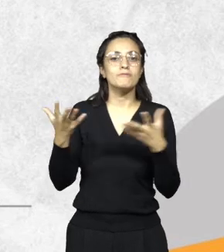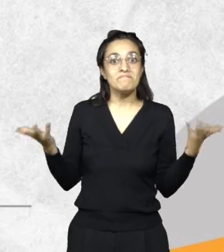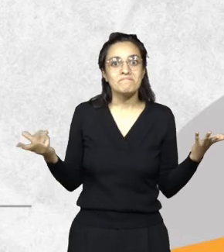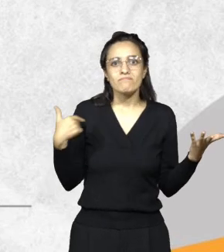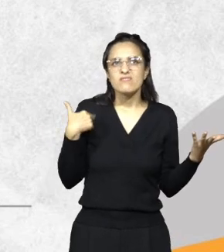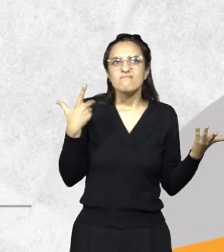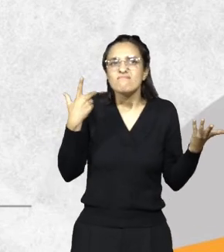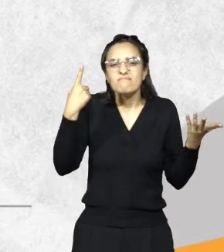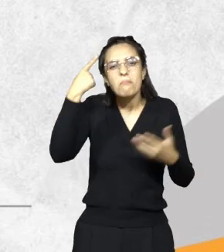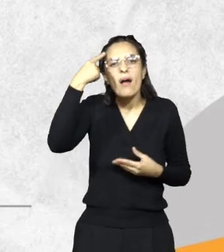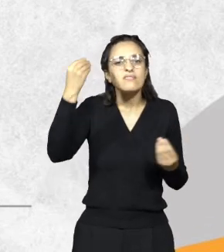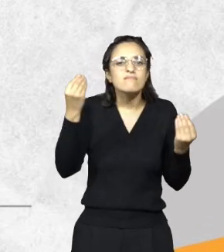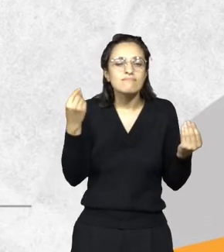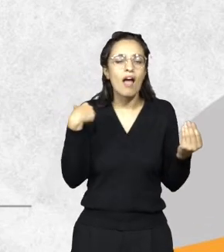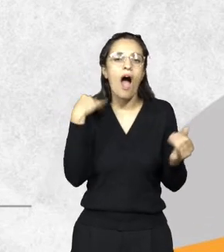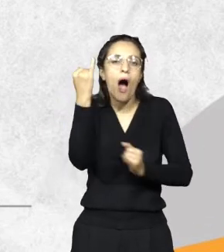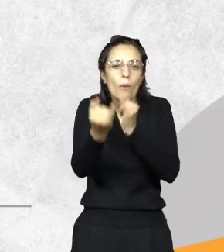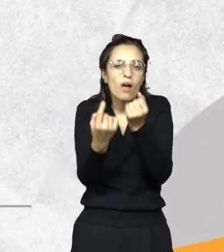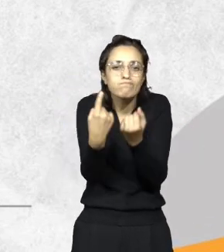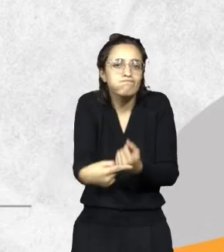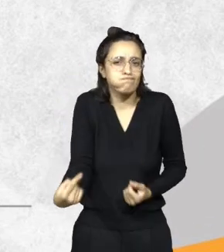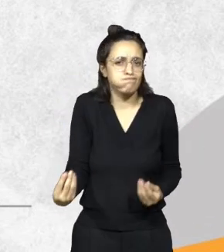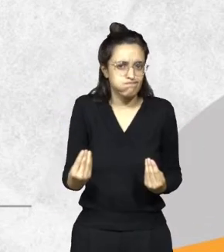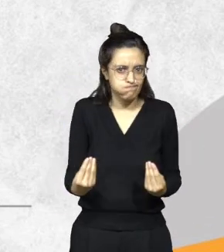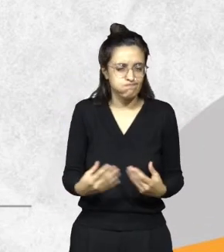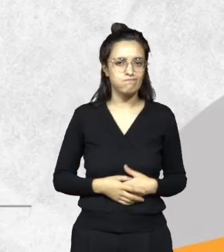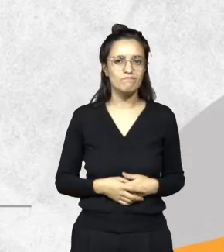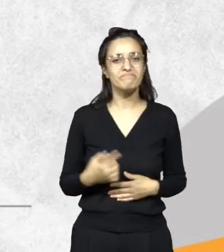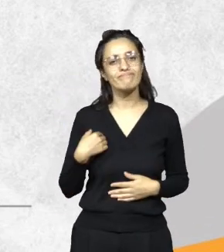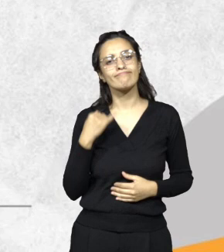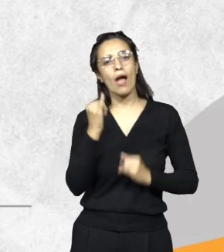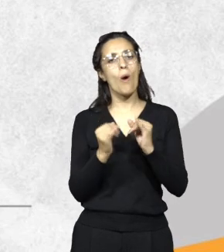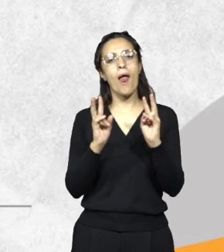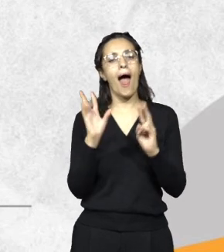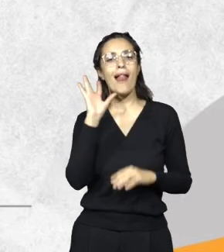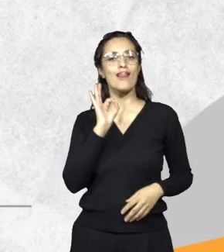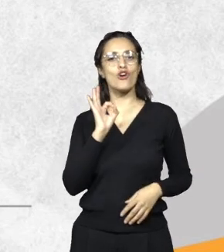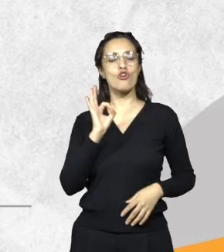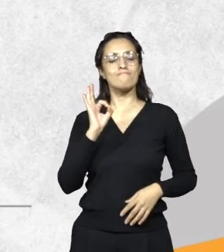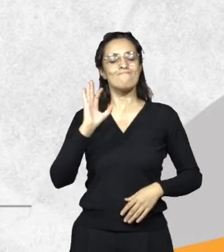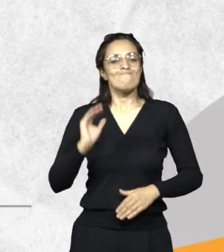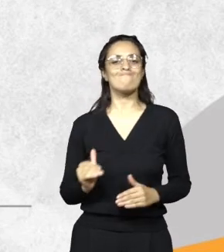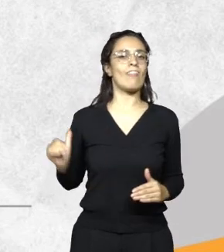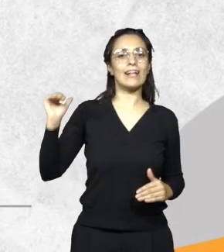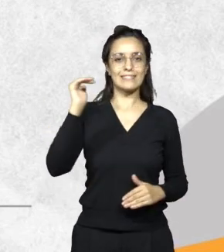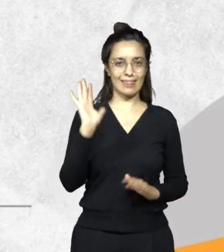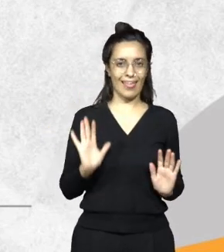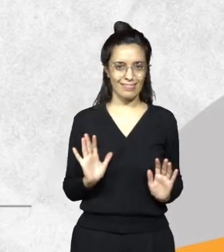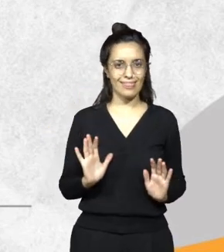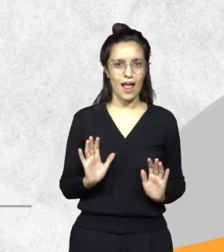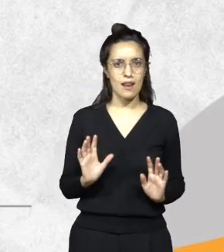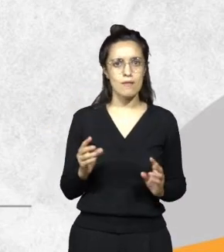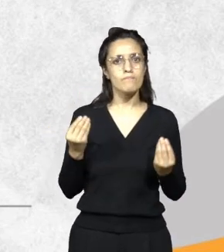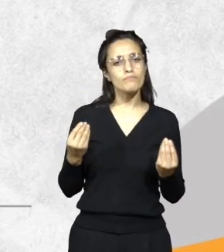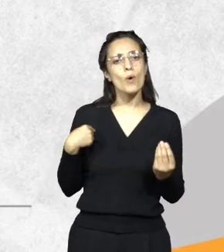hablar de algo que sea trascendental y que marque también cómo nosotros buscamos optimizar al